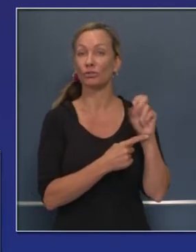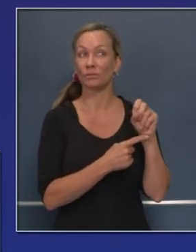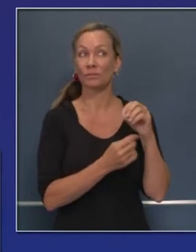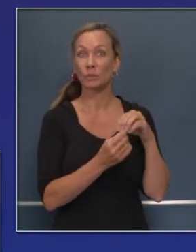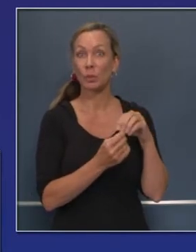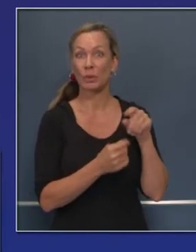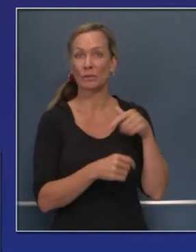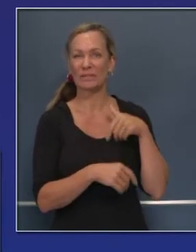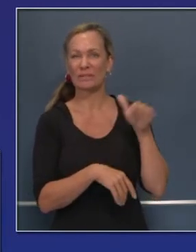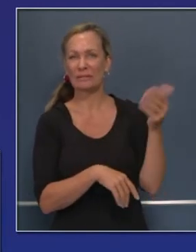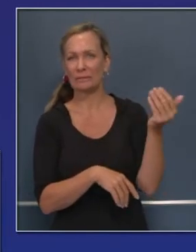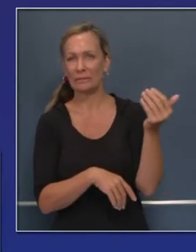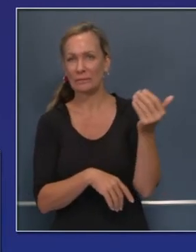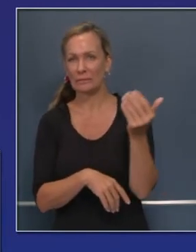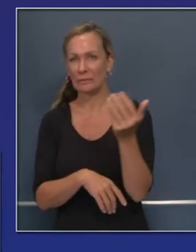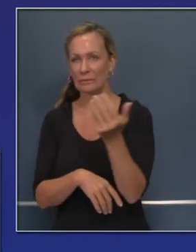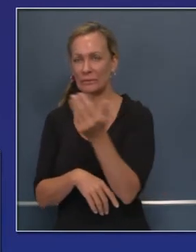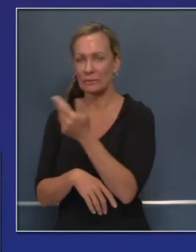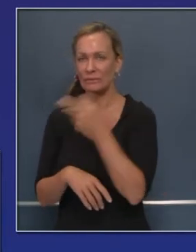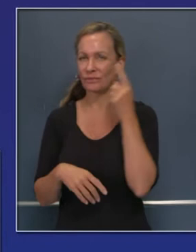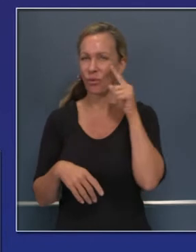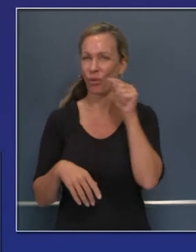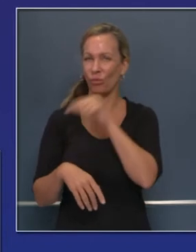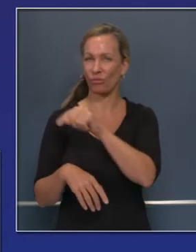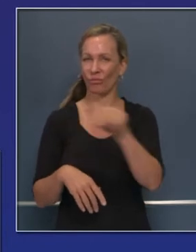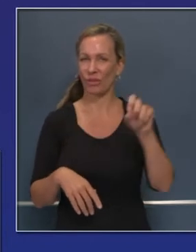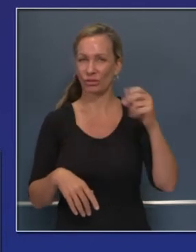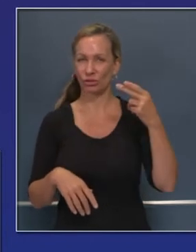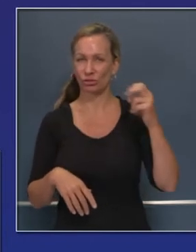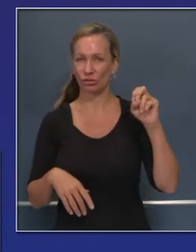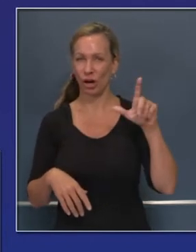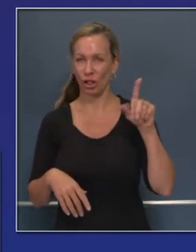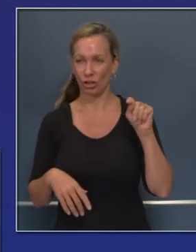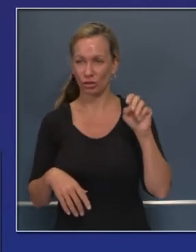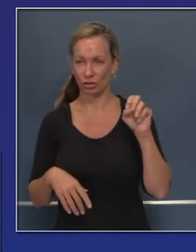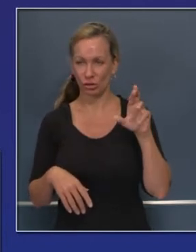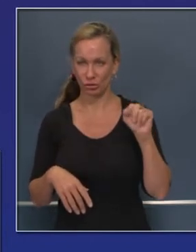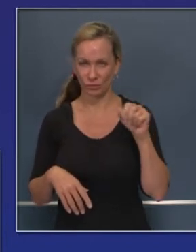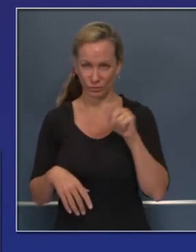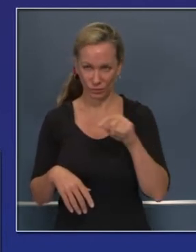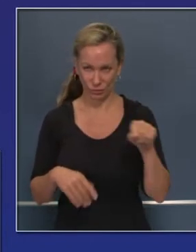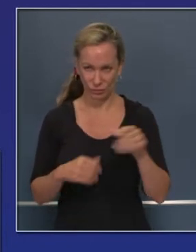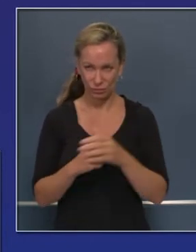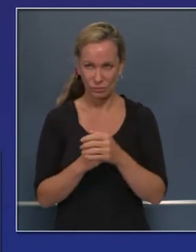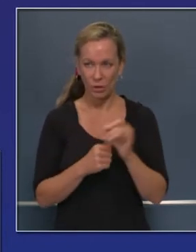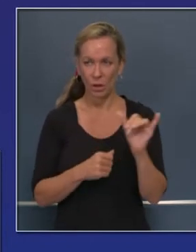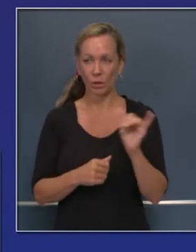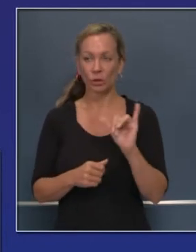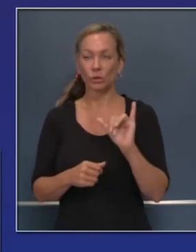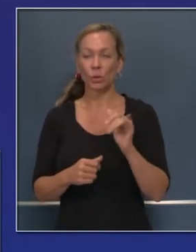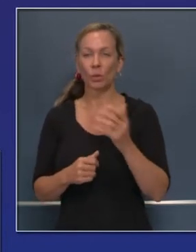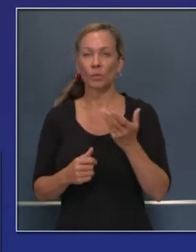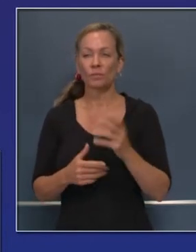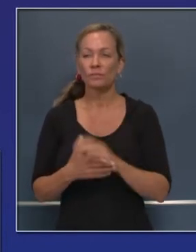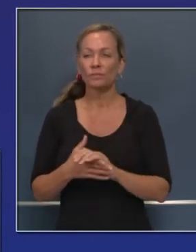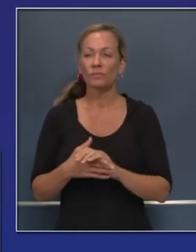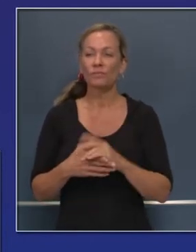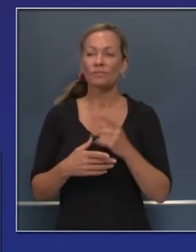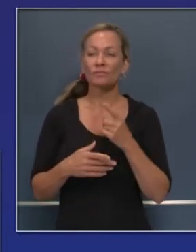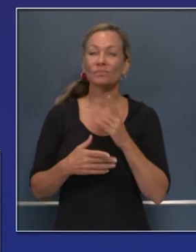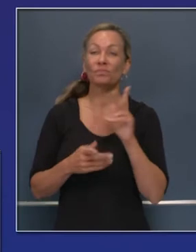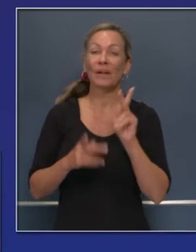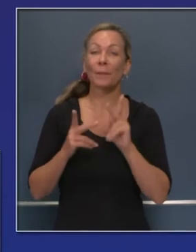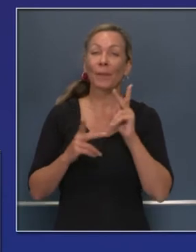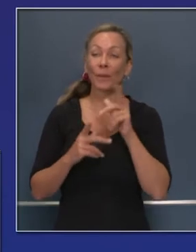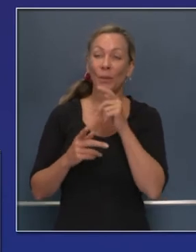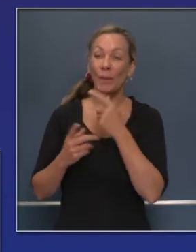sencillamente juntando a personas a predios donde están congregándose todos juntos, pero también hemos logrado separar a la gente. La mayoría